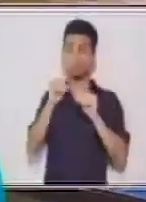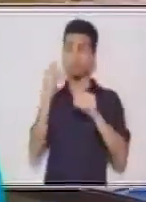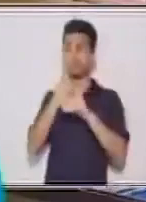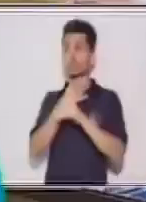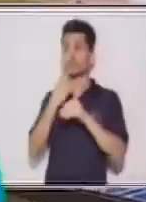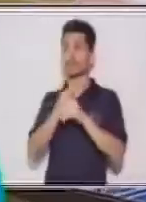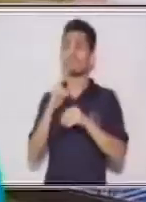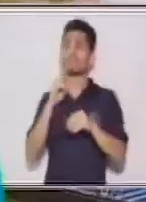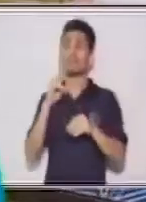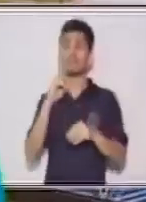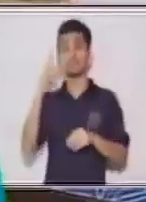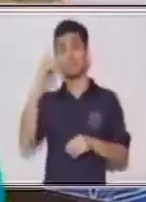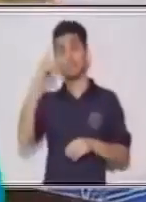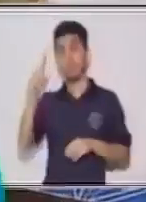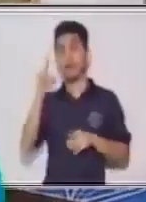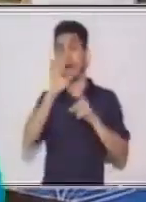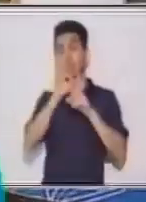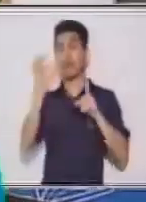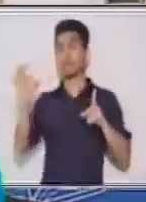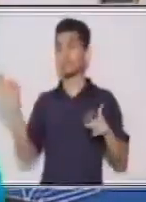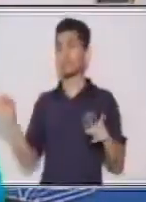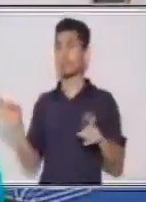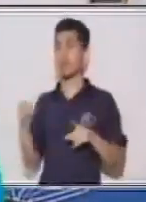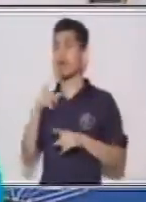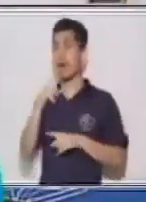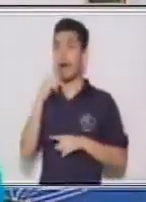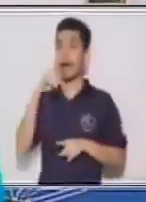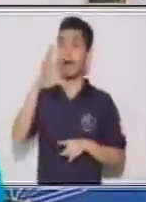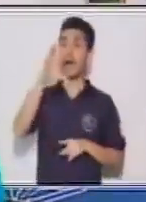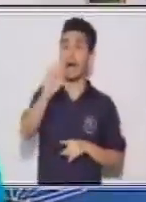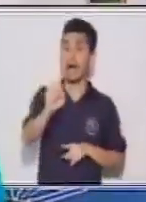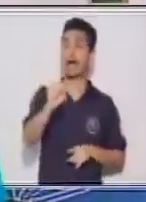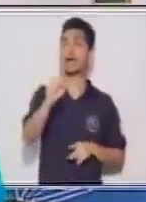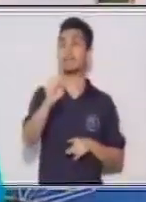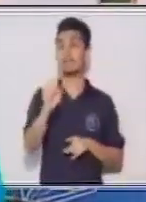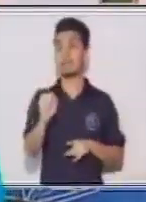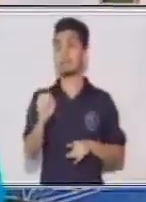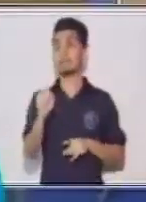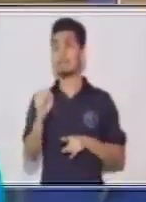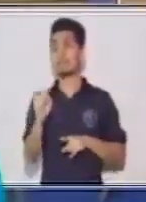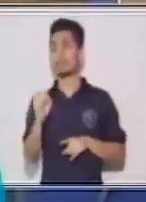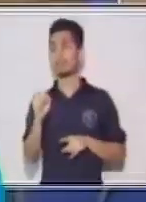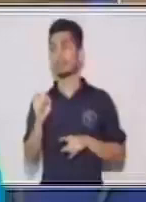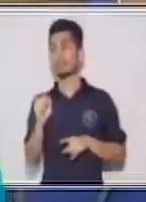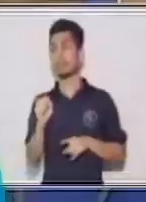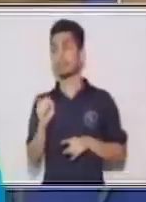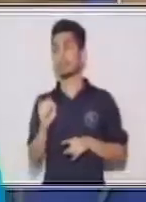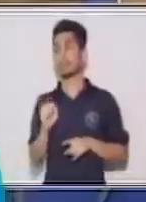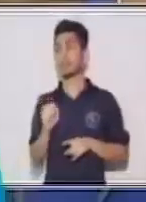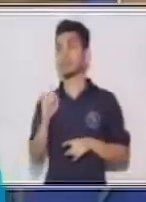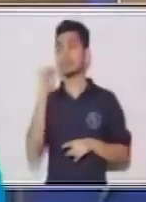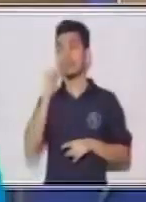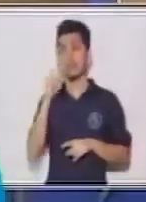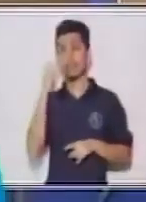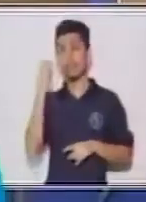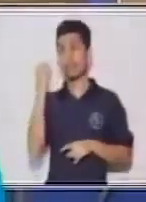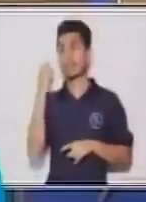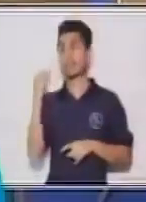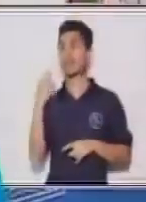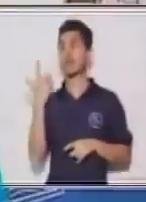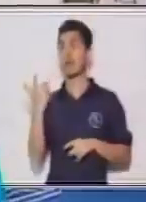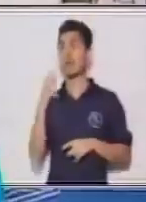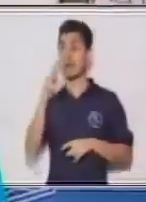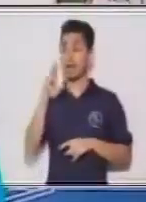Luego de utilizar esos verbos en una oración, te podrás percatar que de esa manera puedes determinar si son regulares o